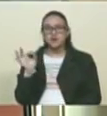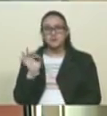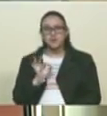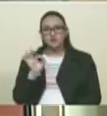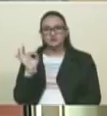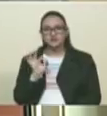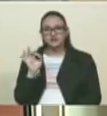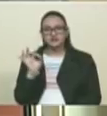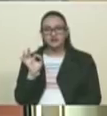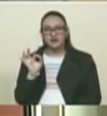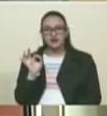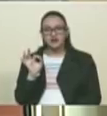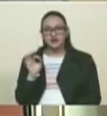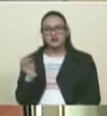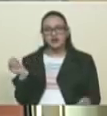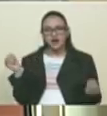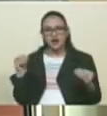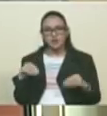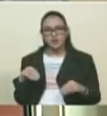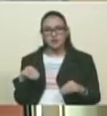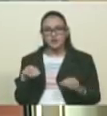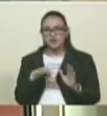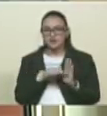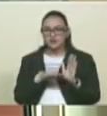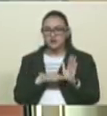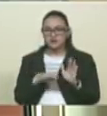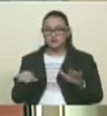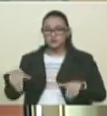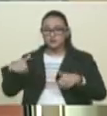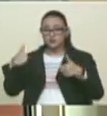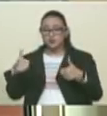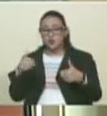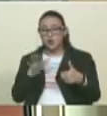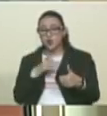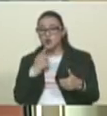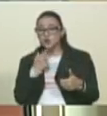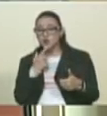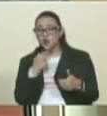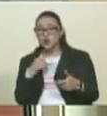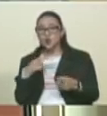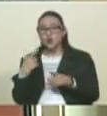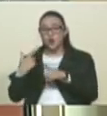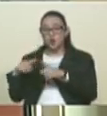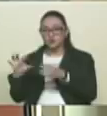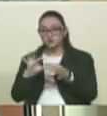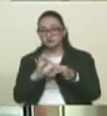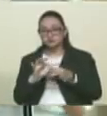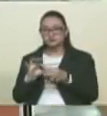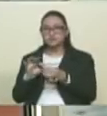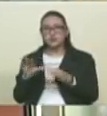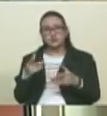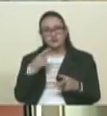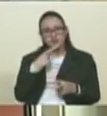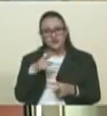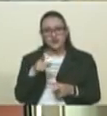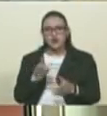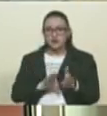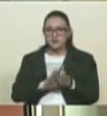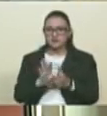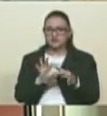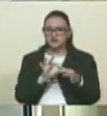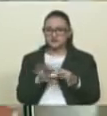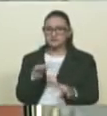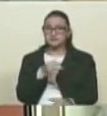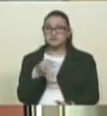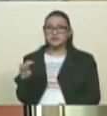hasta ahora han alcanzado de acuerdos entre candidatos de la tolda roja y de los partidos aliados? Usted dijo que, bueno, que se avanza en la alianza